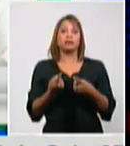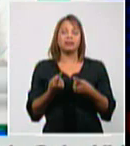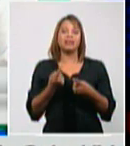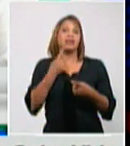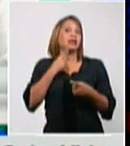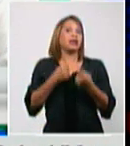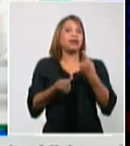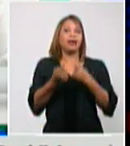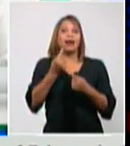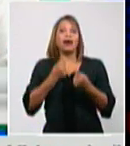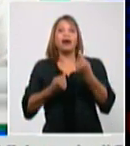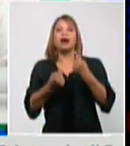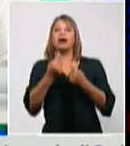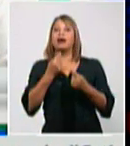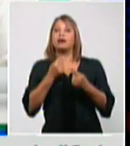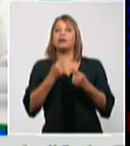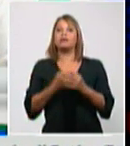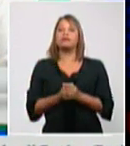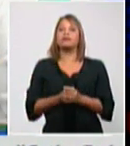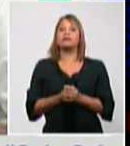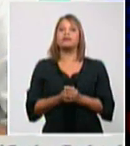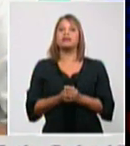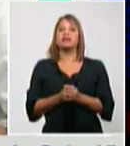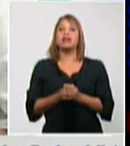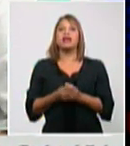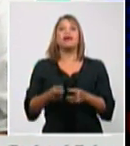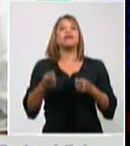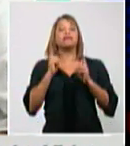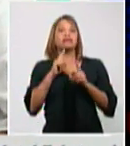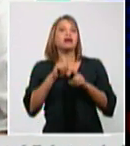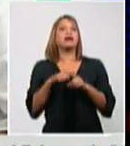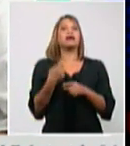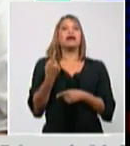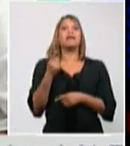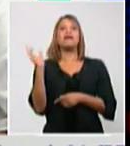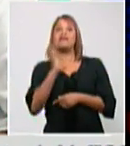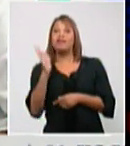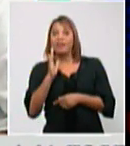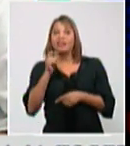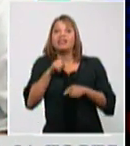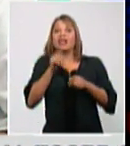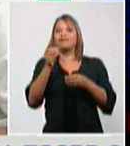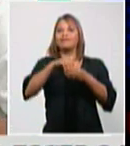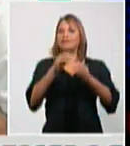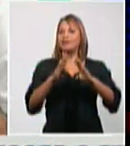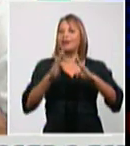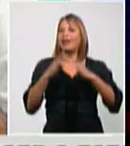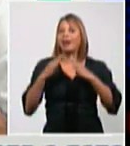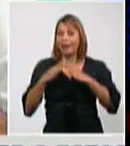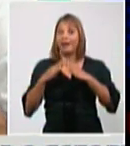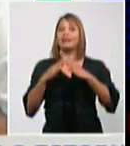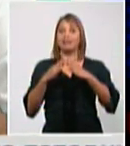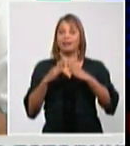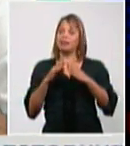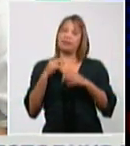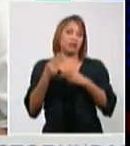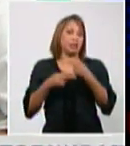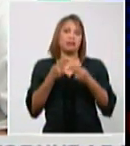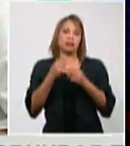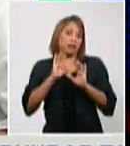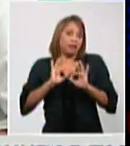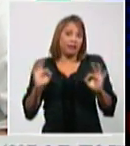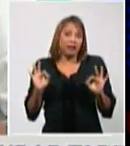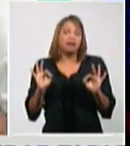para la reunión familiar, que no vamos a dejar de hacerla, la unión de muchas